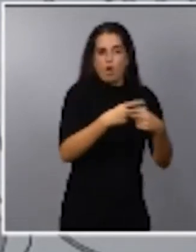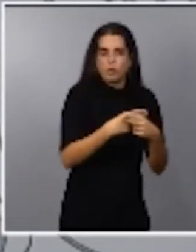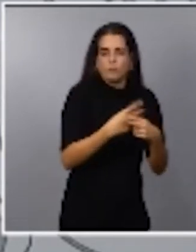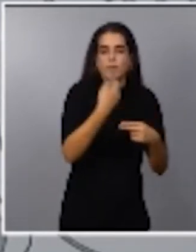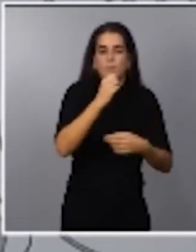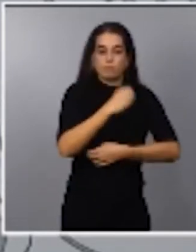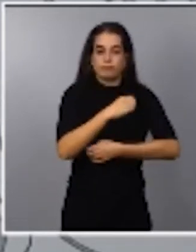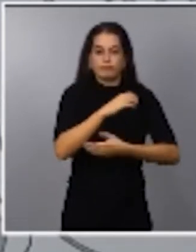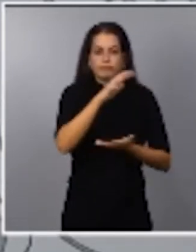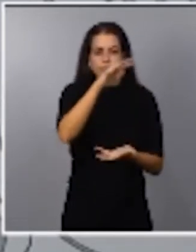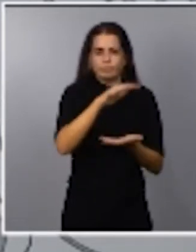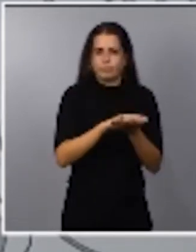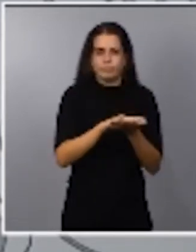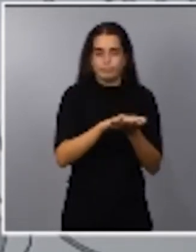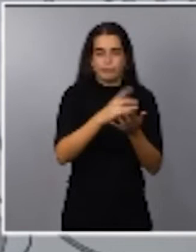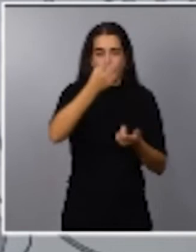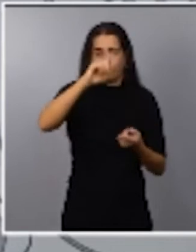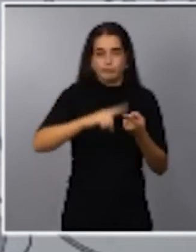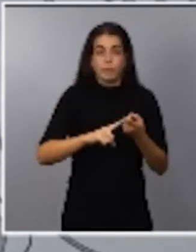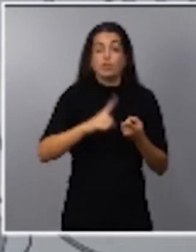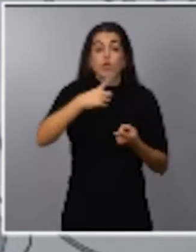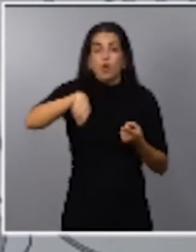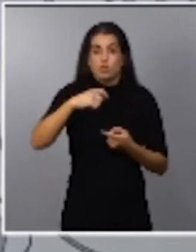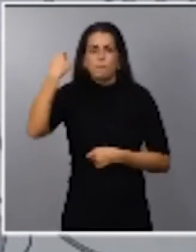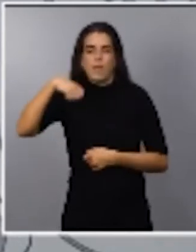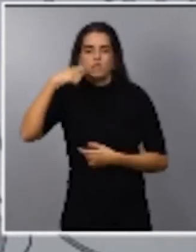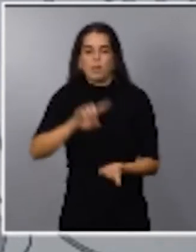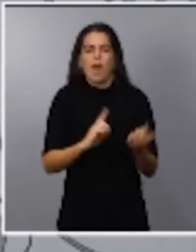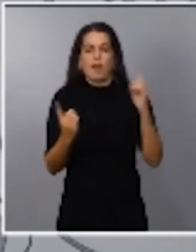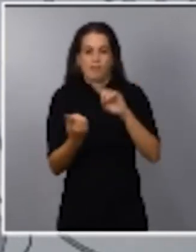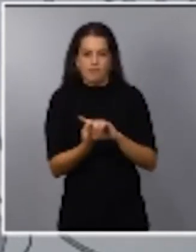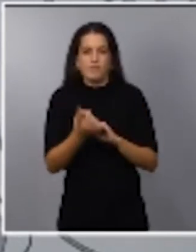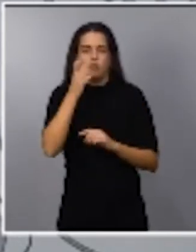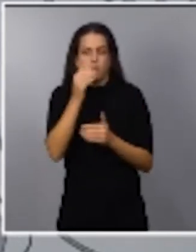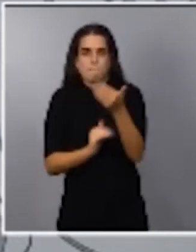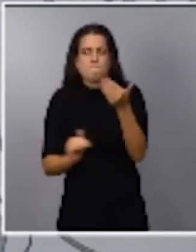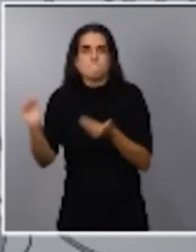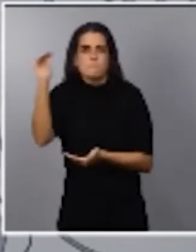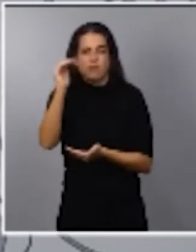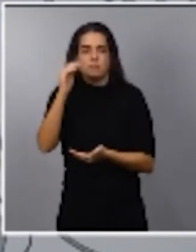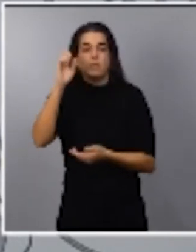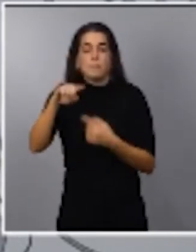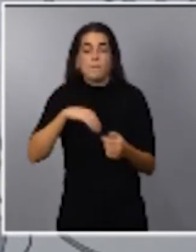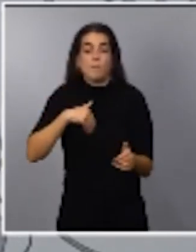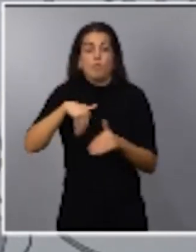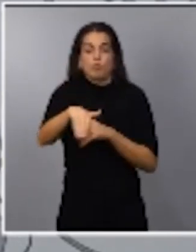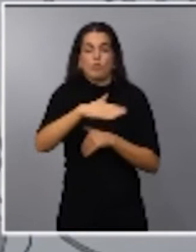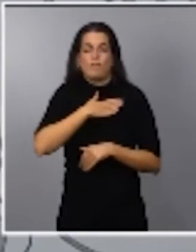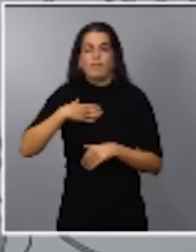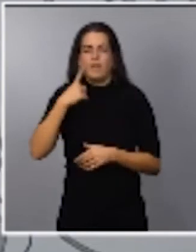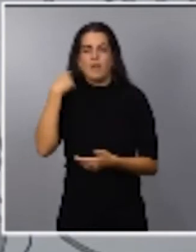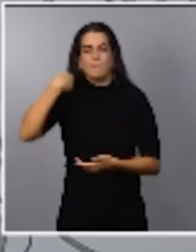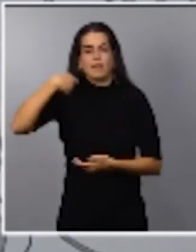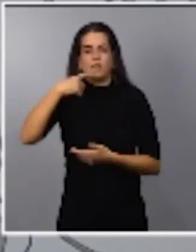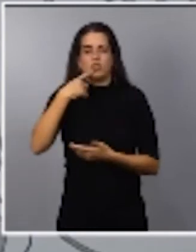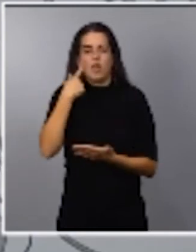y nosotros hemos subido las pensiones y vamos a garantizar las pensiones de mañana. Esto es lo que ha hecho este Gobierno,